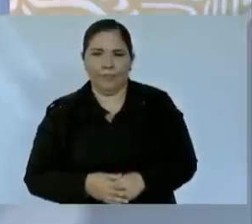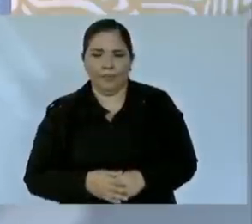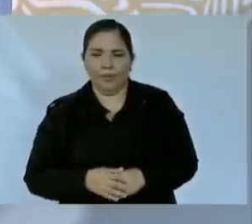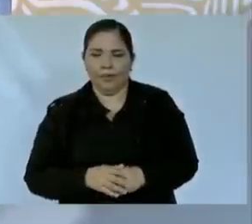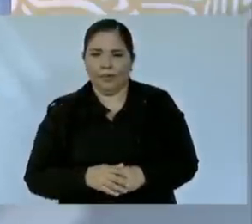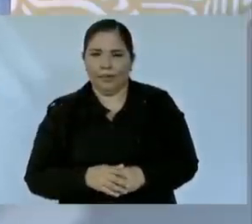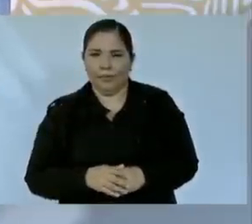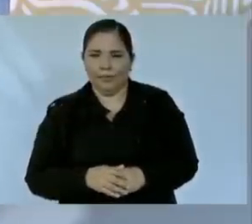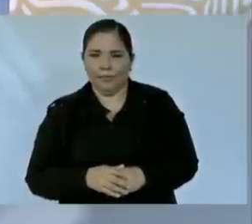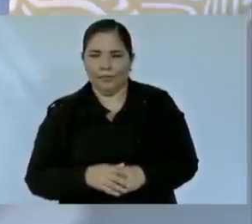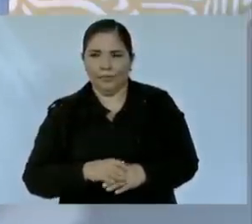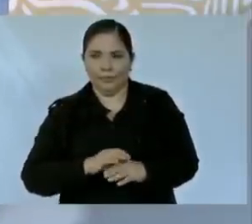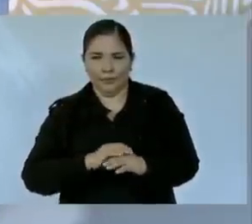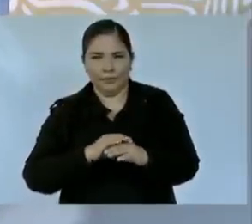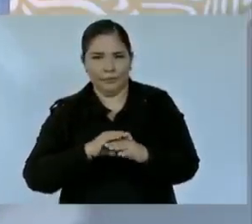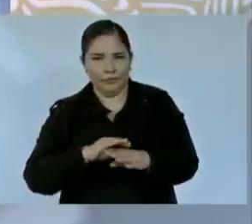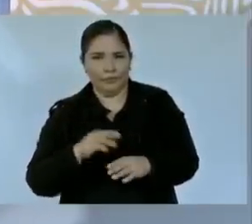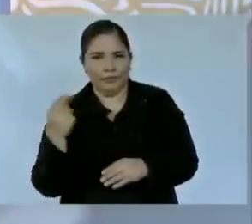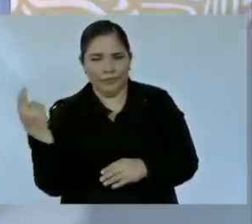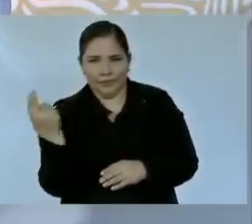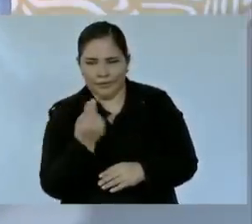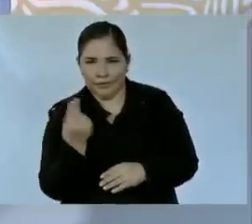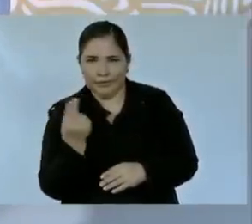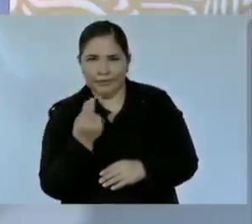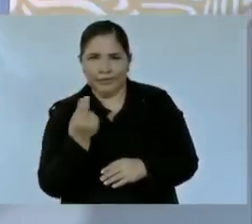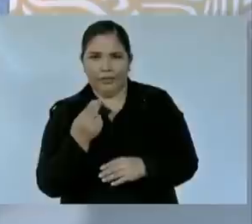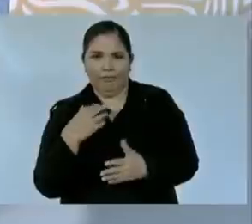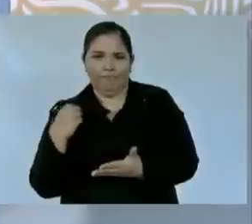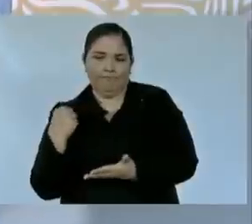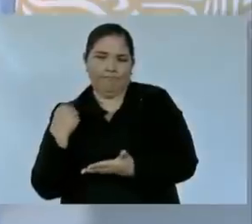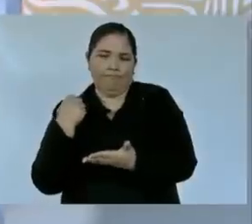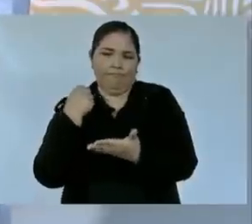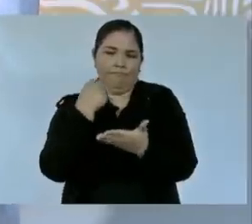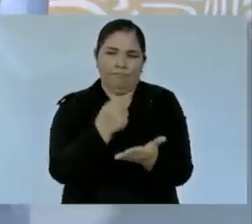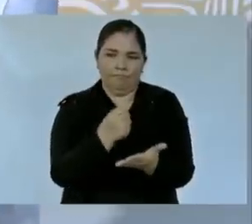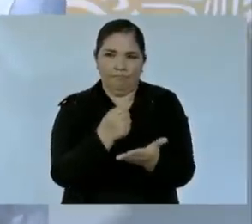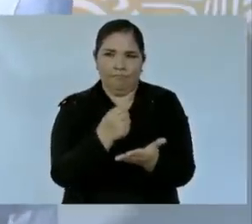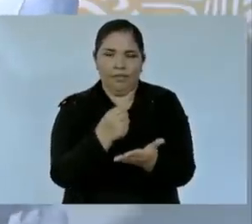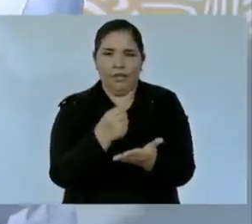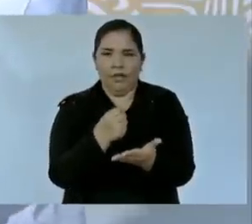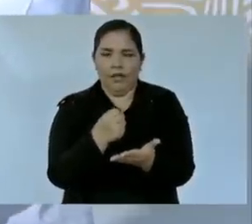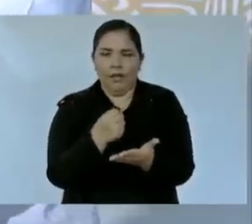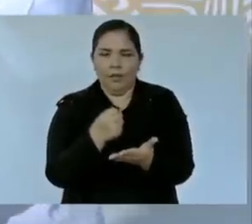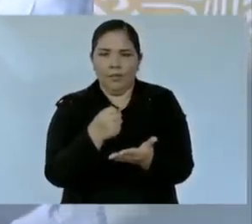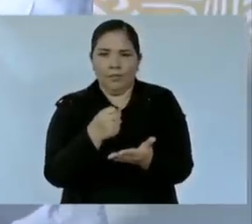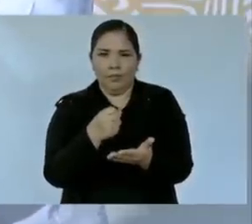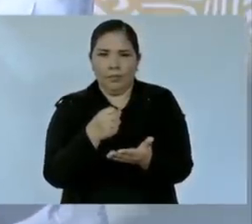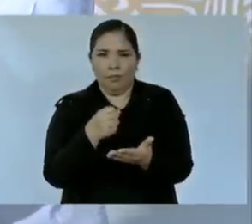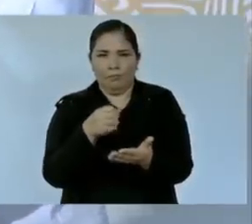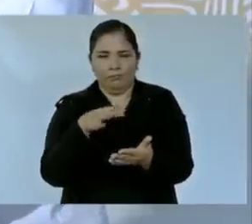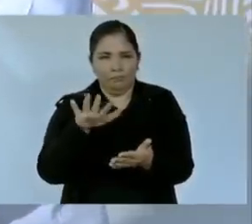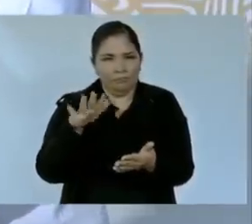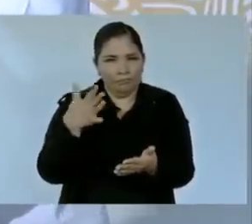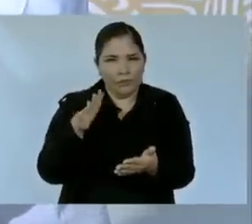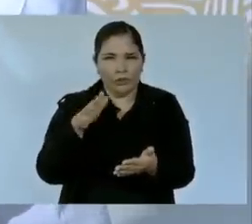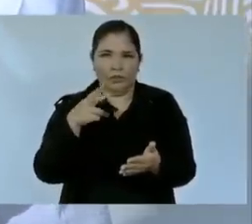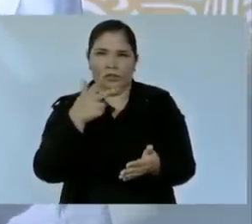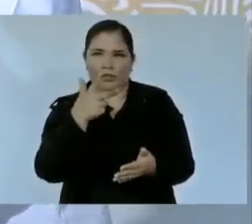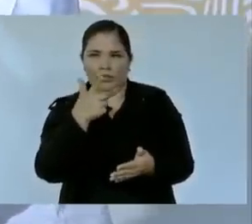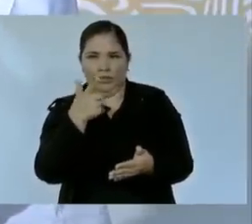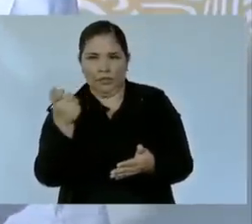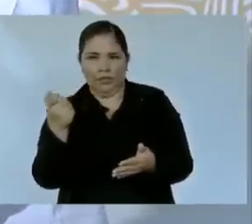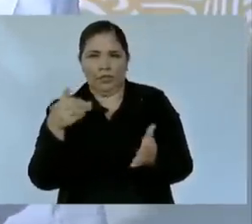Va a requerir una inversión de un poco más de 700